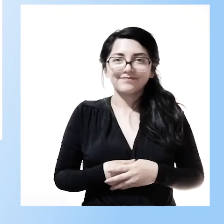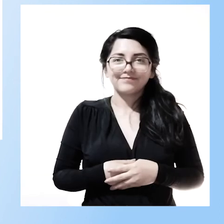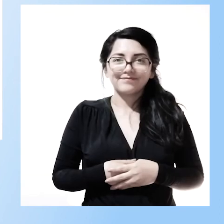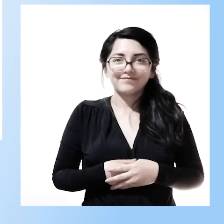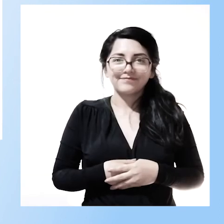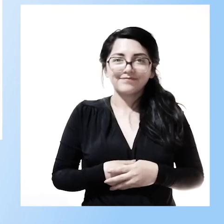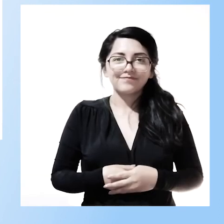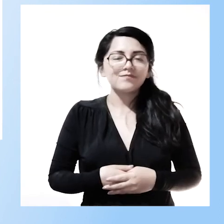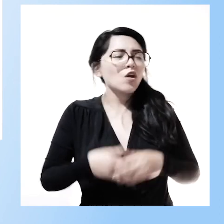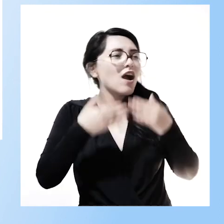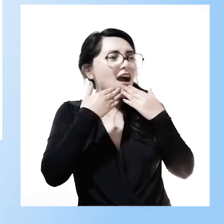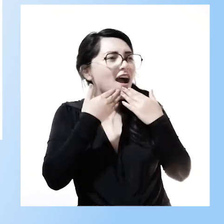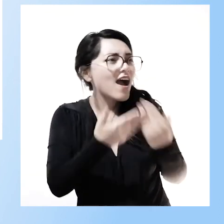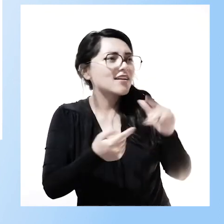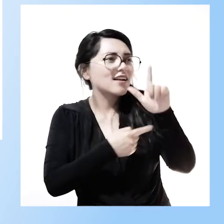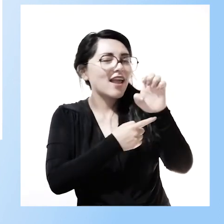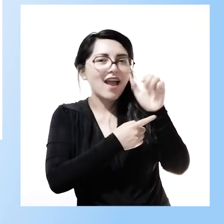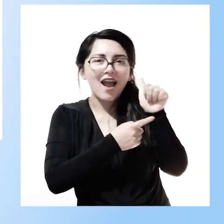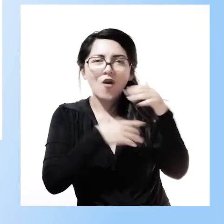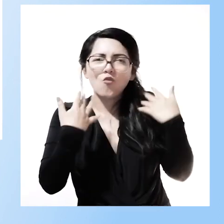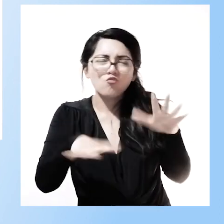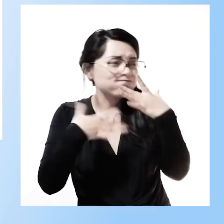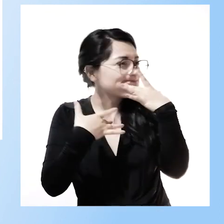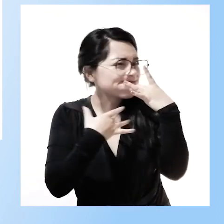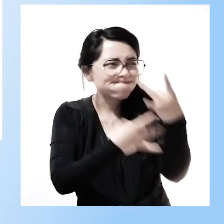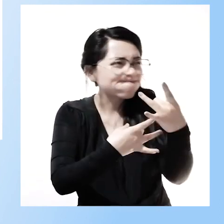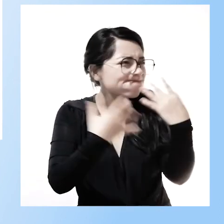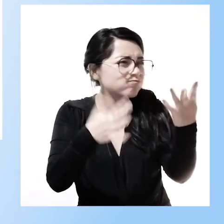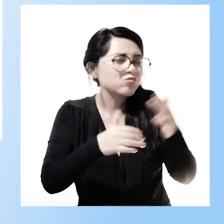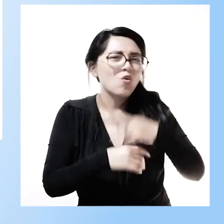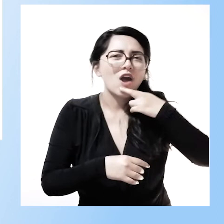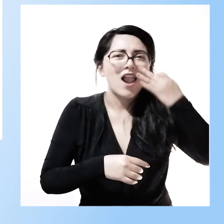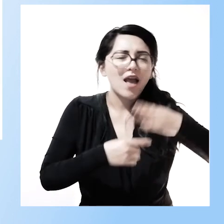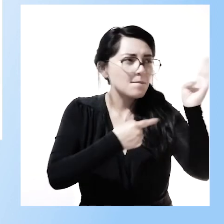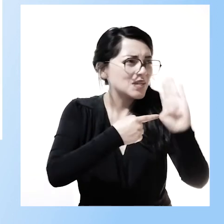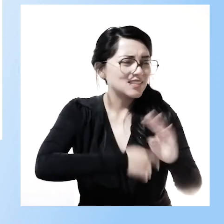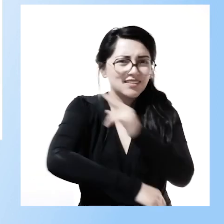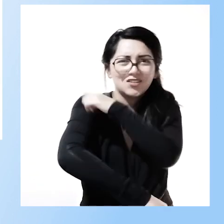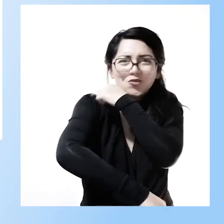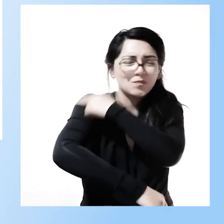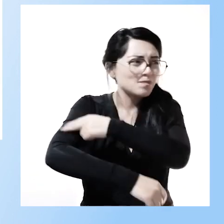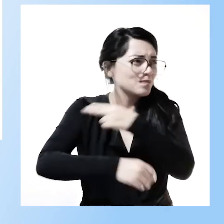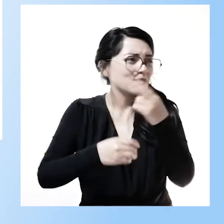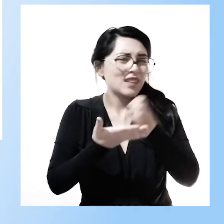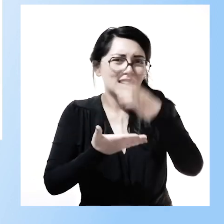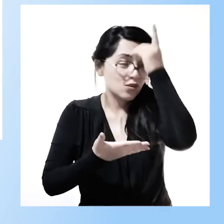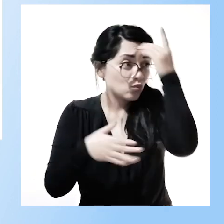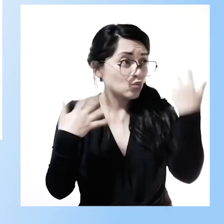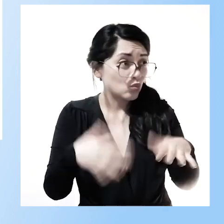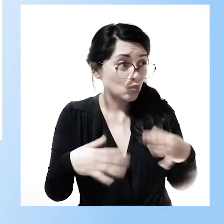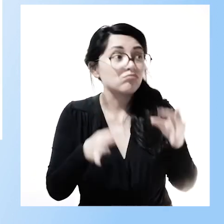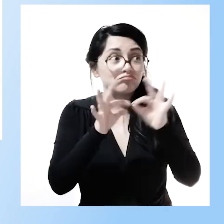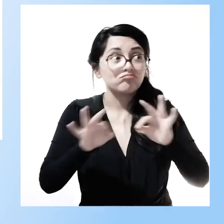Gracias, Lea, interesante lo que nos presentas desde la realidad de la peaje hospitalaria en Brasil, importante lo que nos señalas